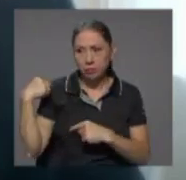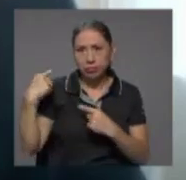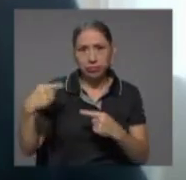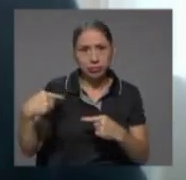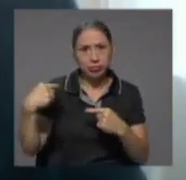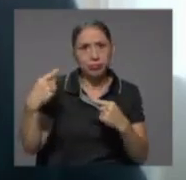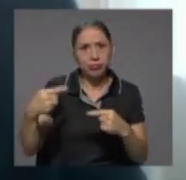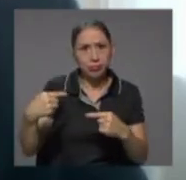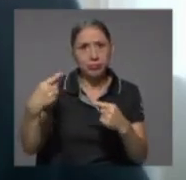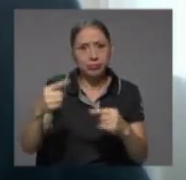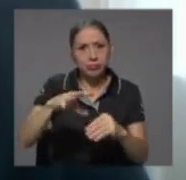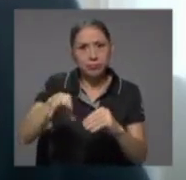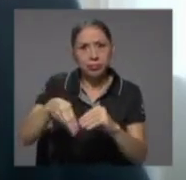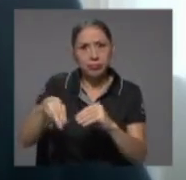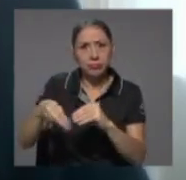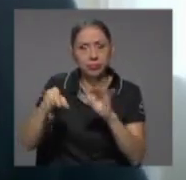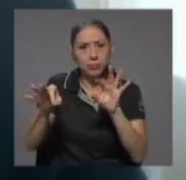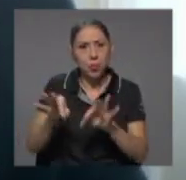importantes en los 60